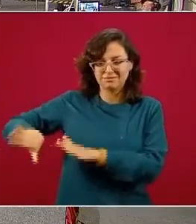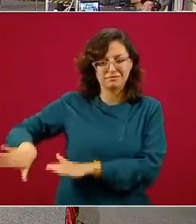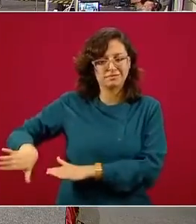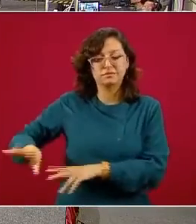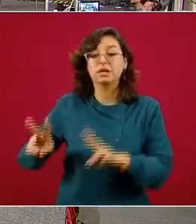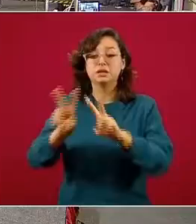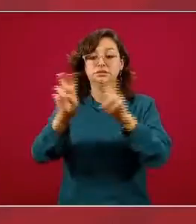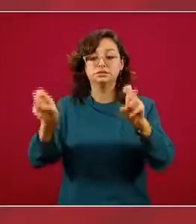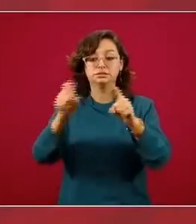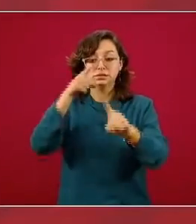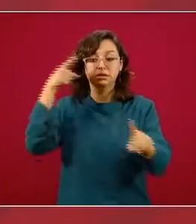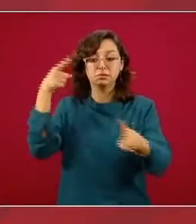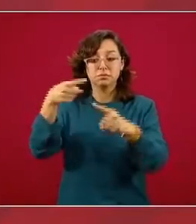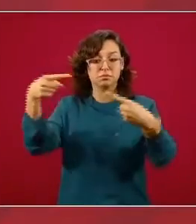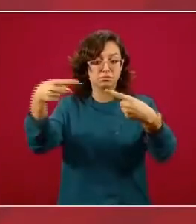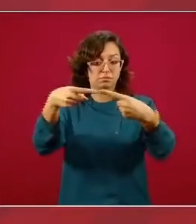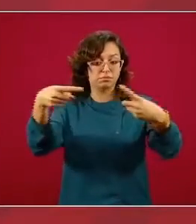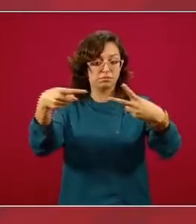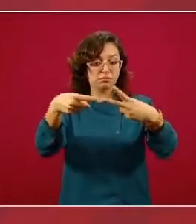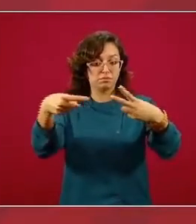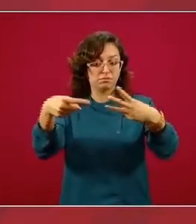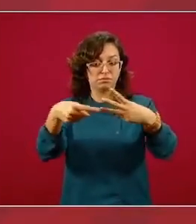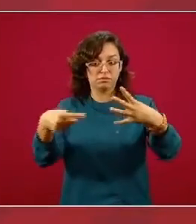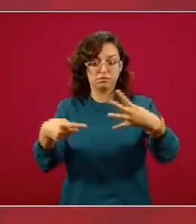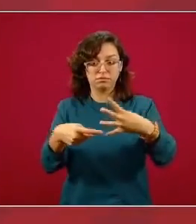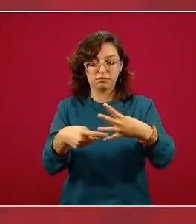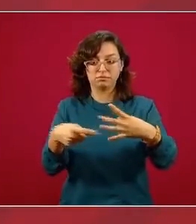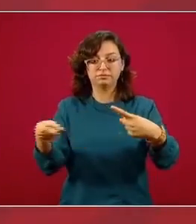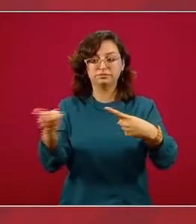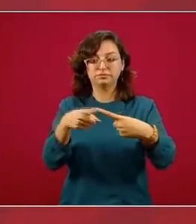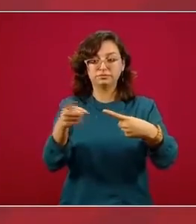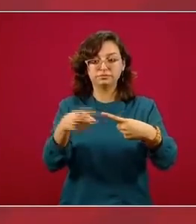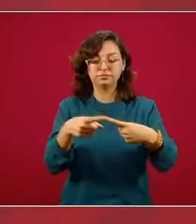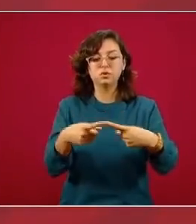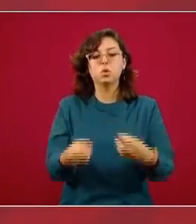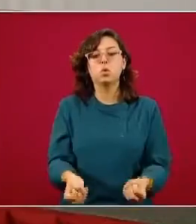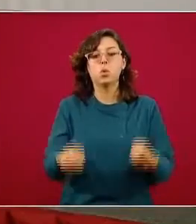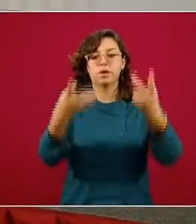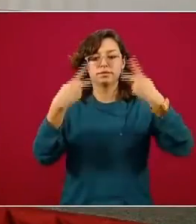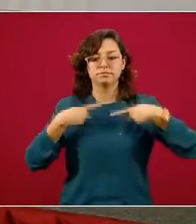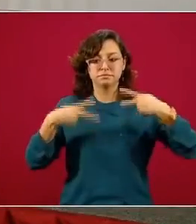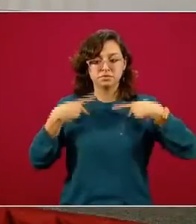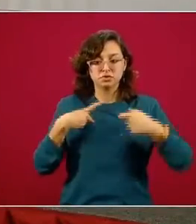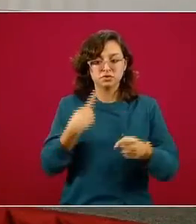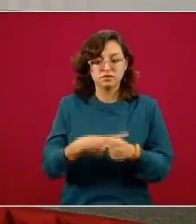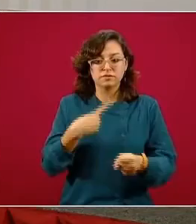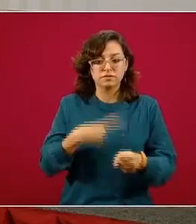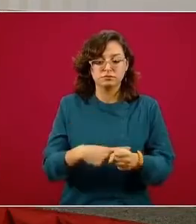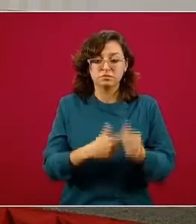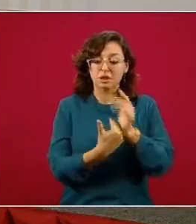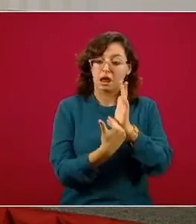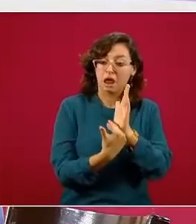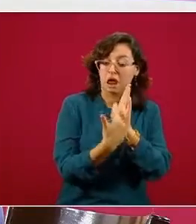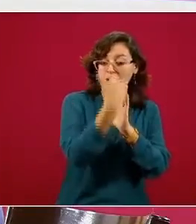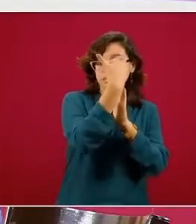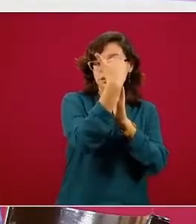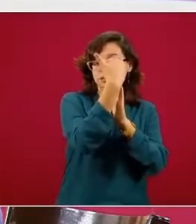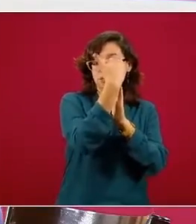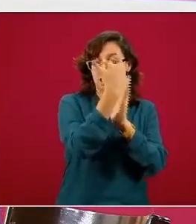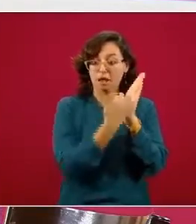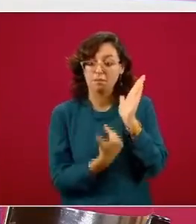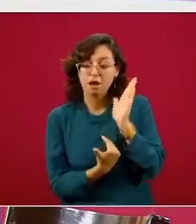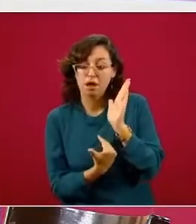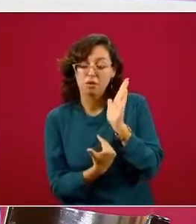fundamentales la tendencia en la ocurrencia de casos puede ser que está hacia arriba está estable